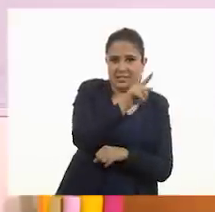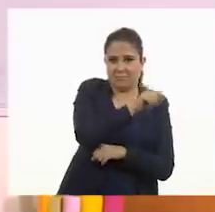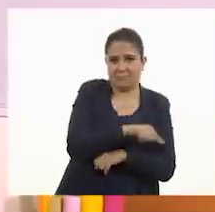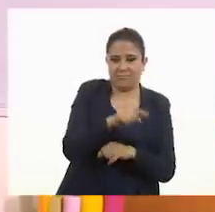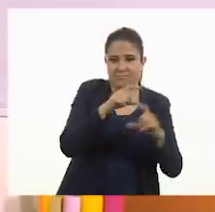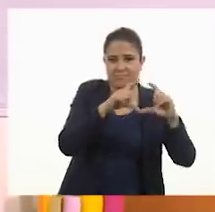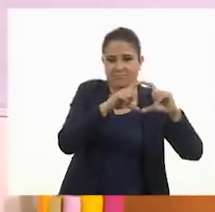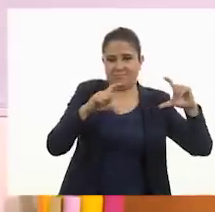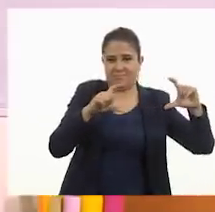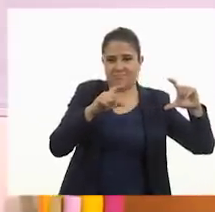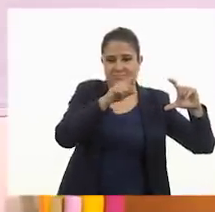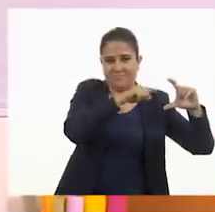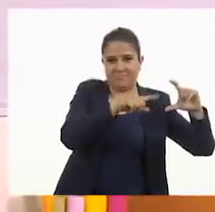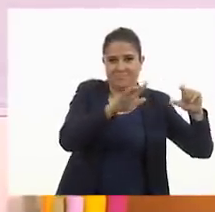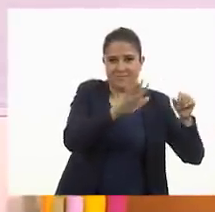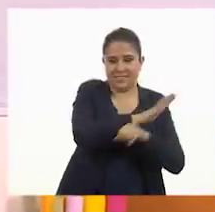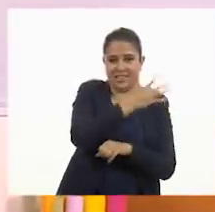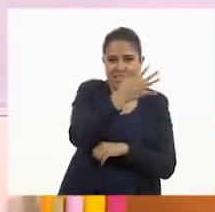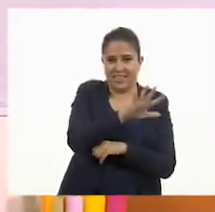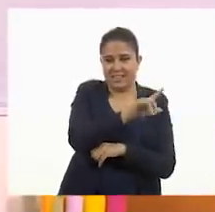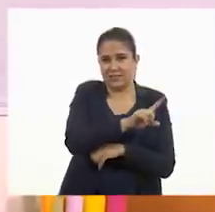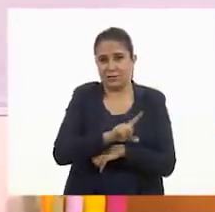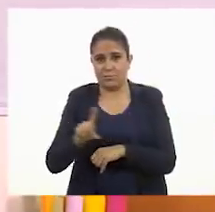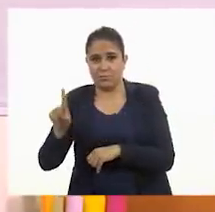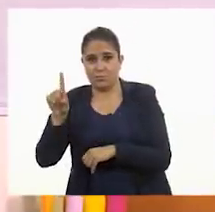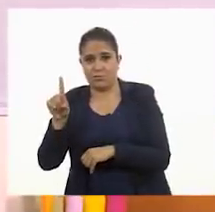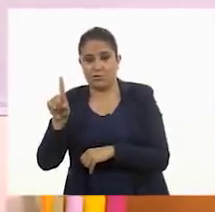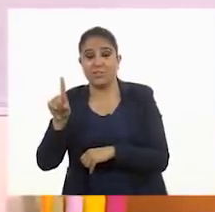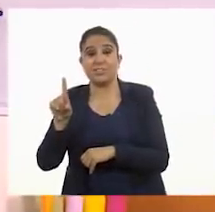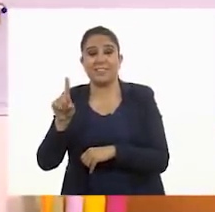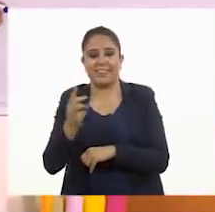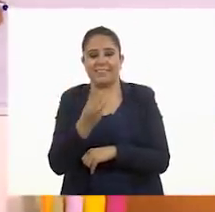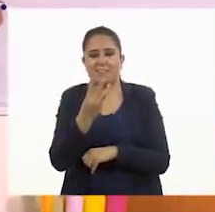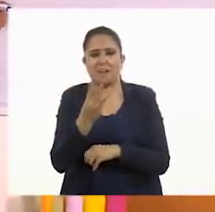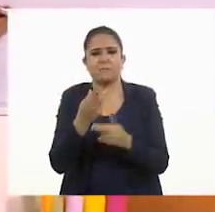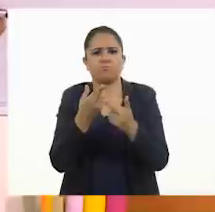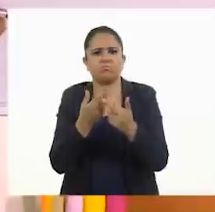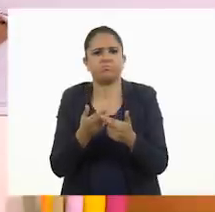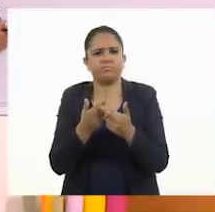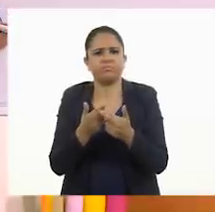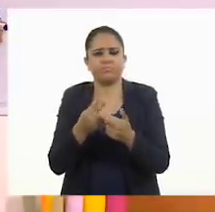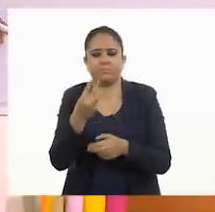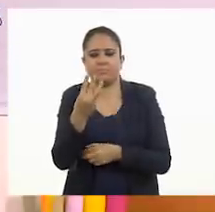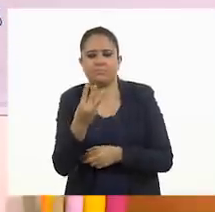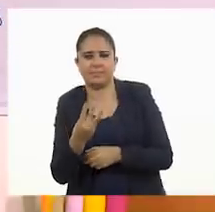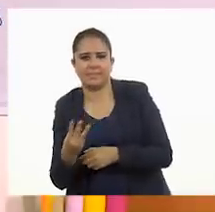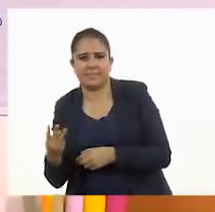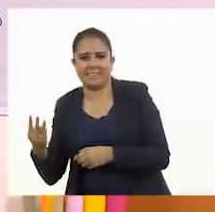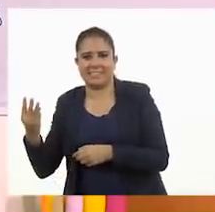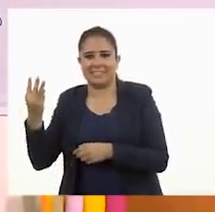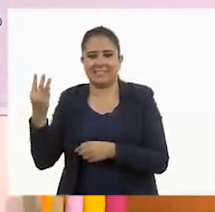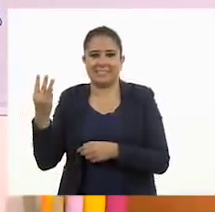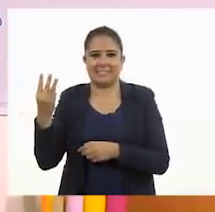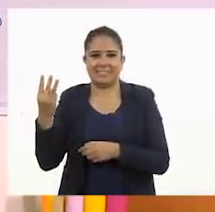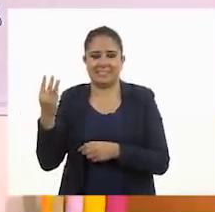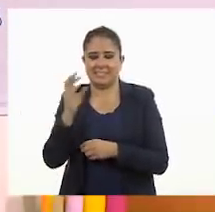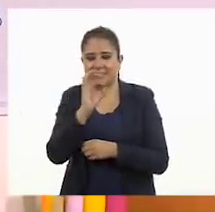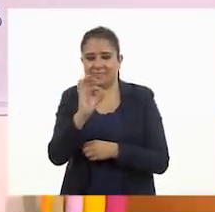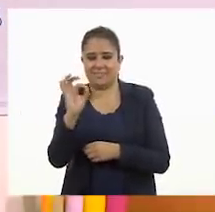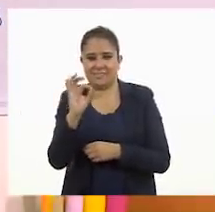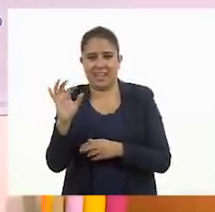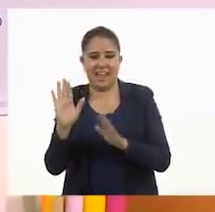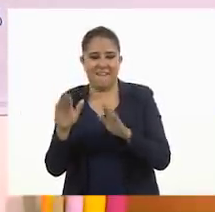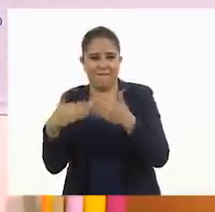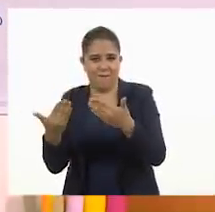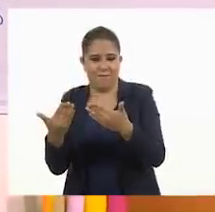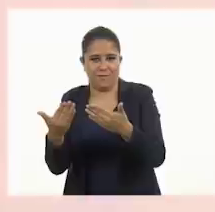representa el tablero de diez. Y tres, que son las fichitas que